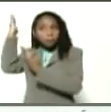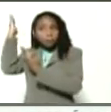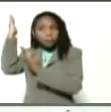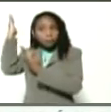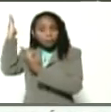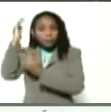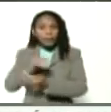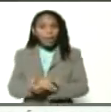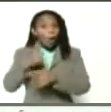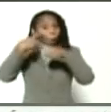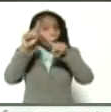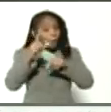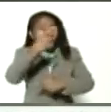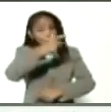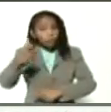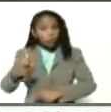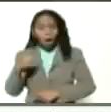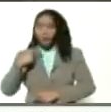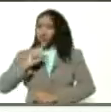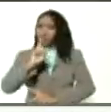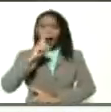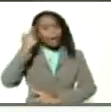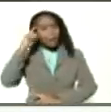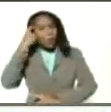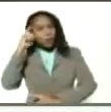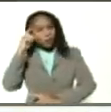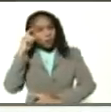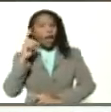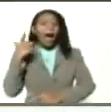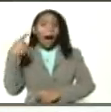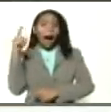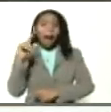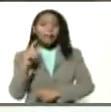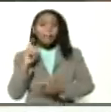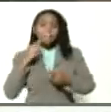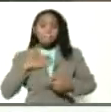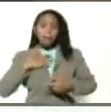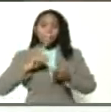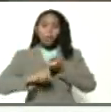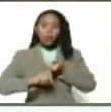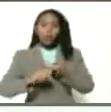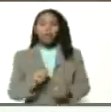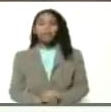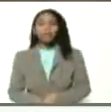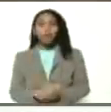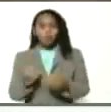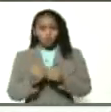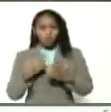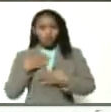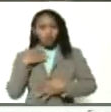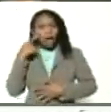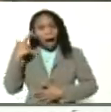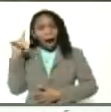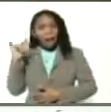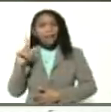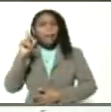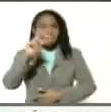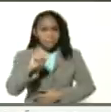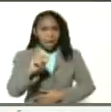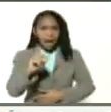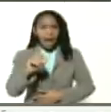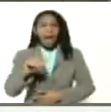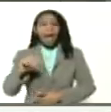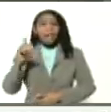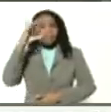otras personas, no las recuerdo completamente. Estaba Silvia conmigo, estaba la doctora Delcy